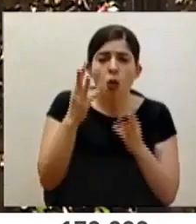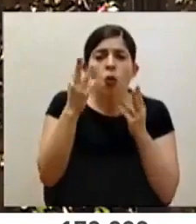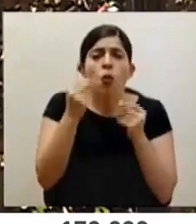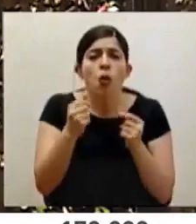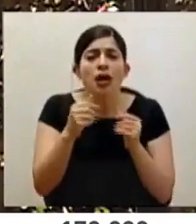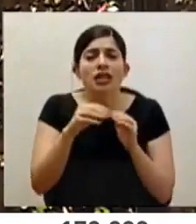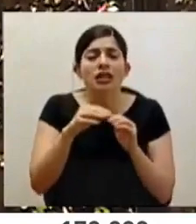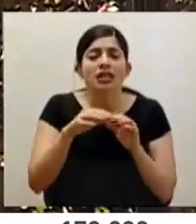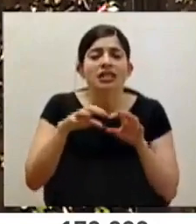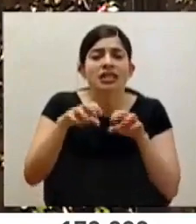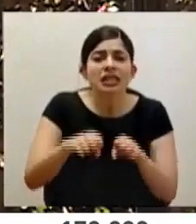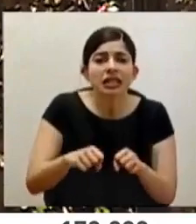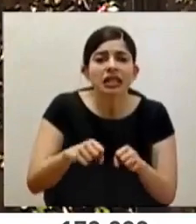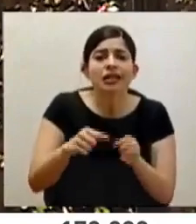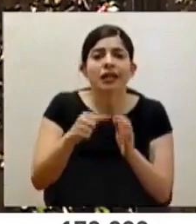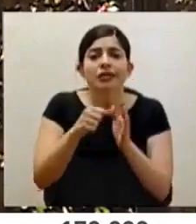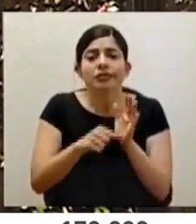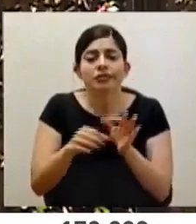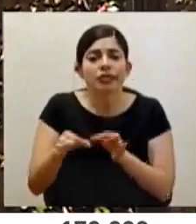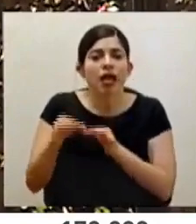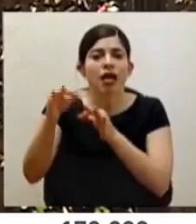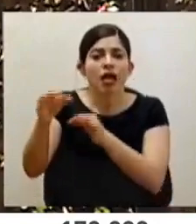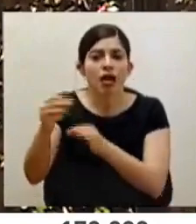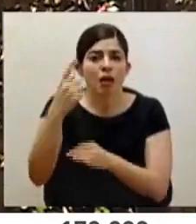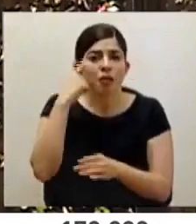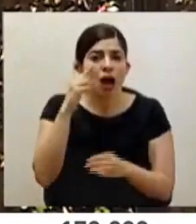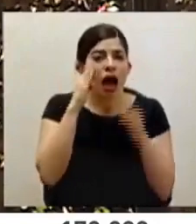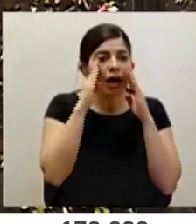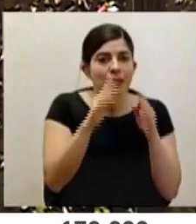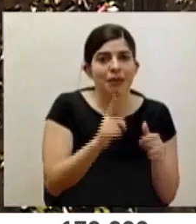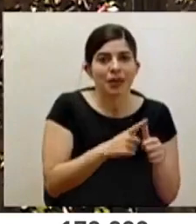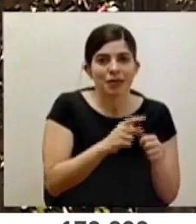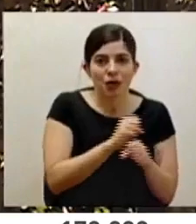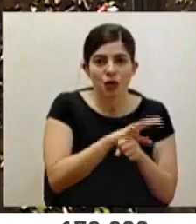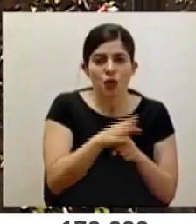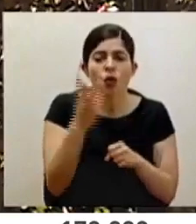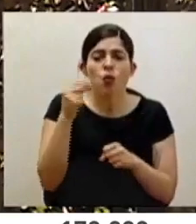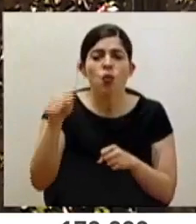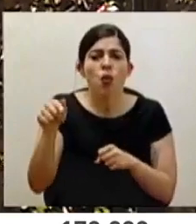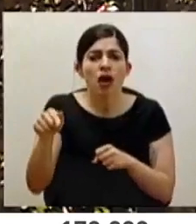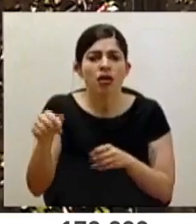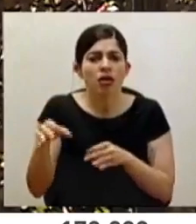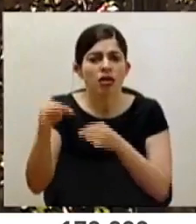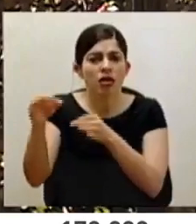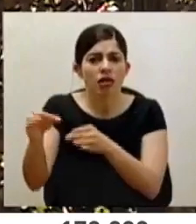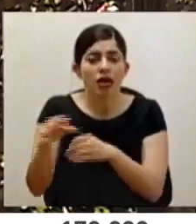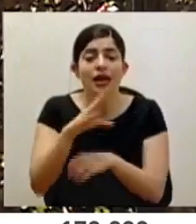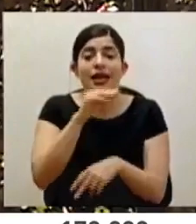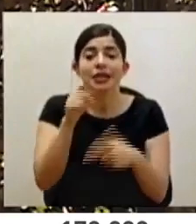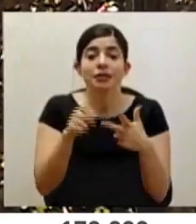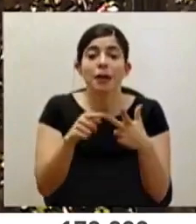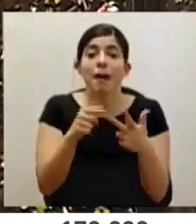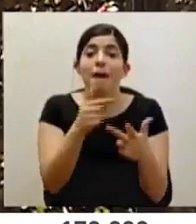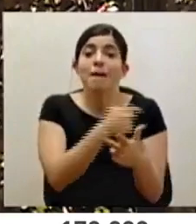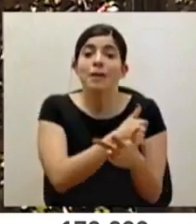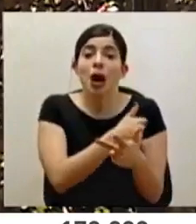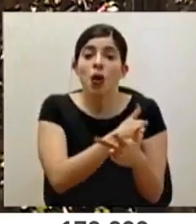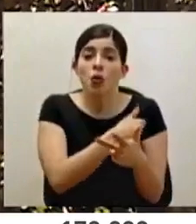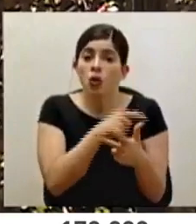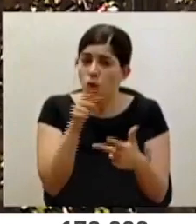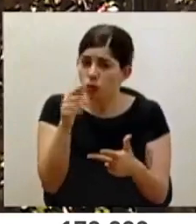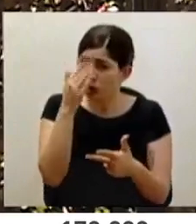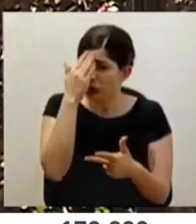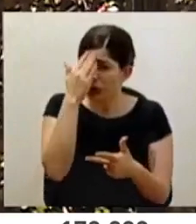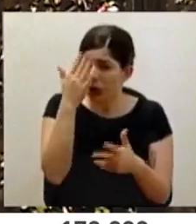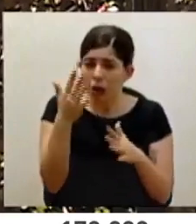o procedimientos se han dejado realizar por la priorización de las camas COVID-19? Y en cuanto a la distribución de la vacuna, no sé si tienen